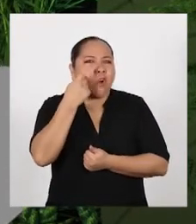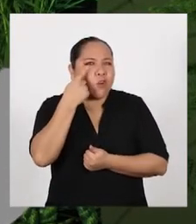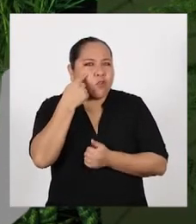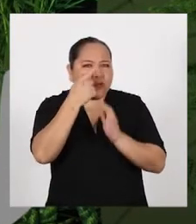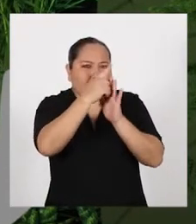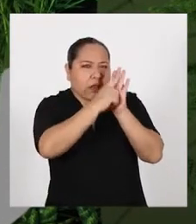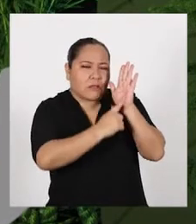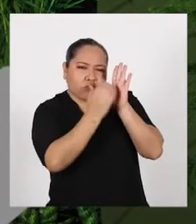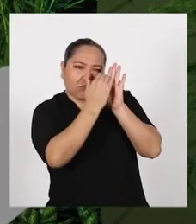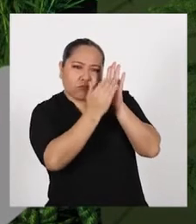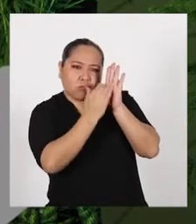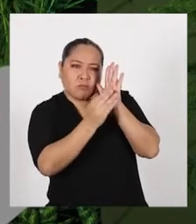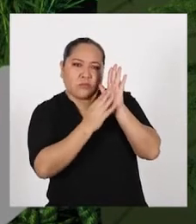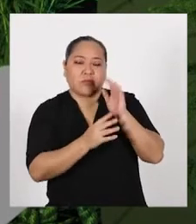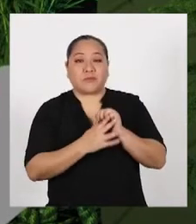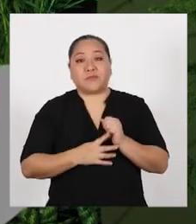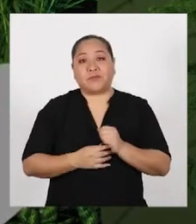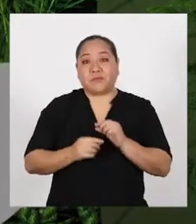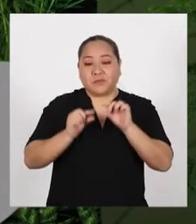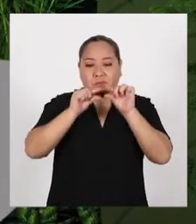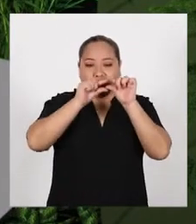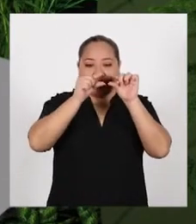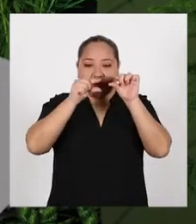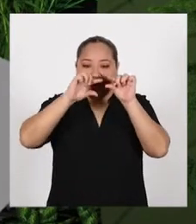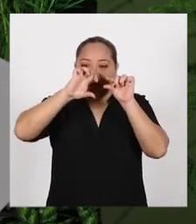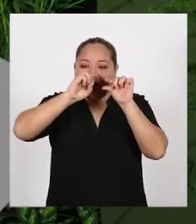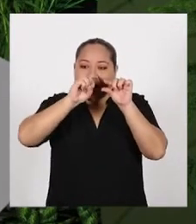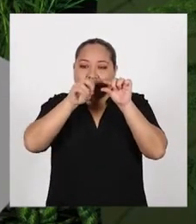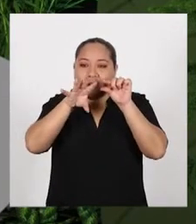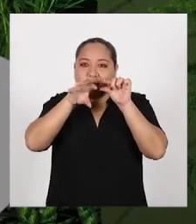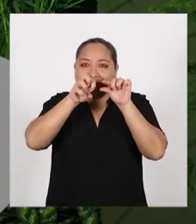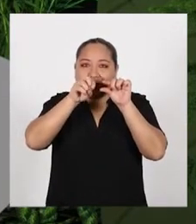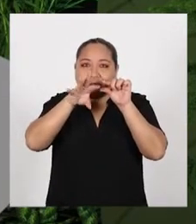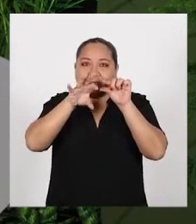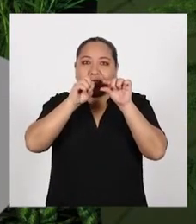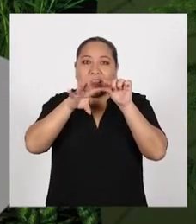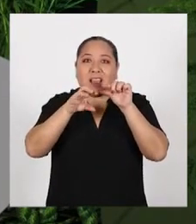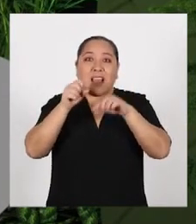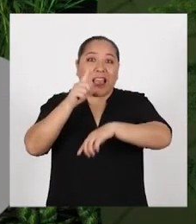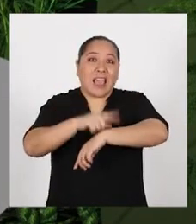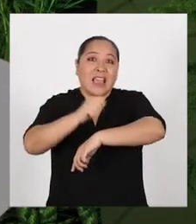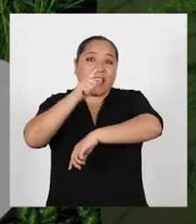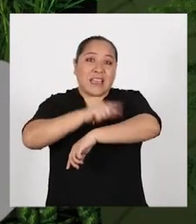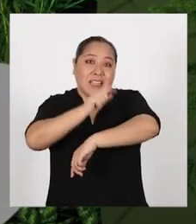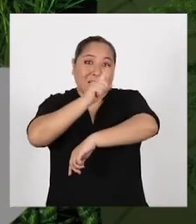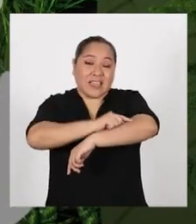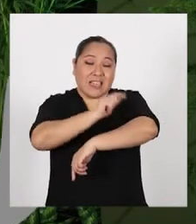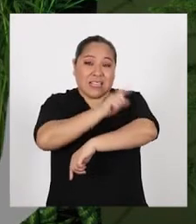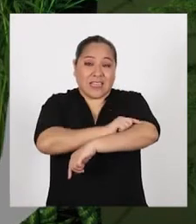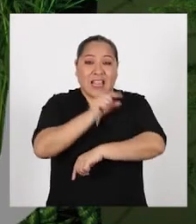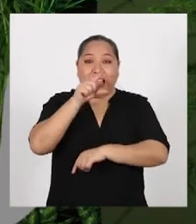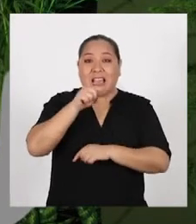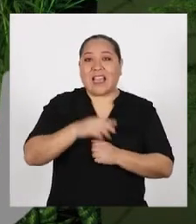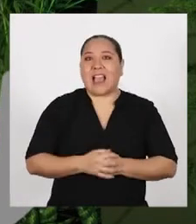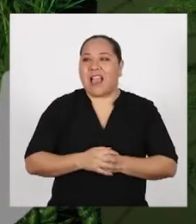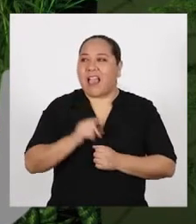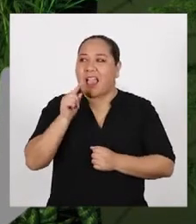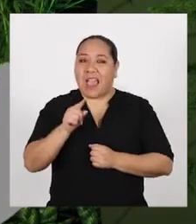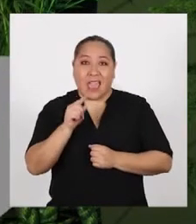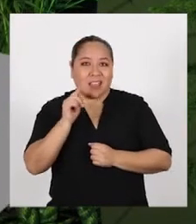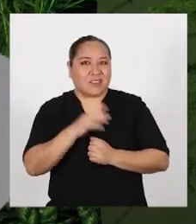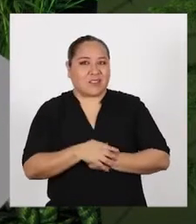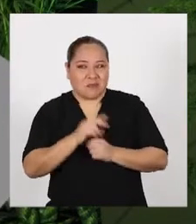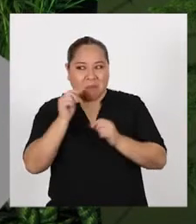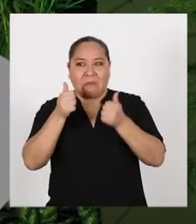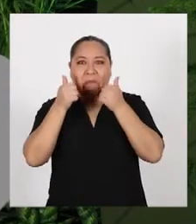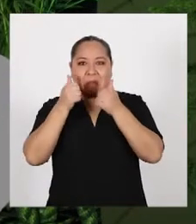conocer del listado que hicieron? La luciérnaga que es el bicho de luz y el grillo ¡Esos son, mis niños! ¡No se